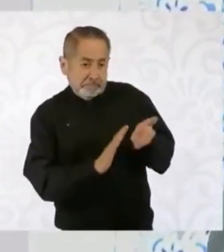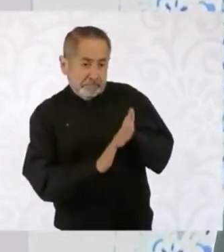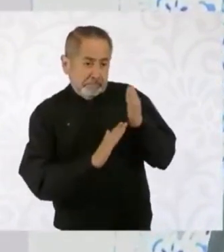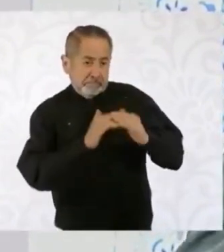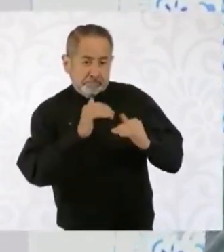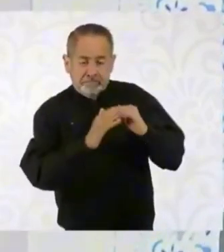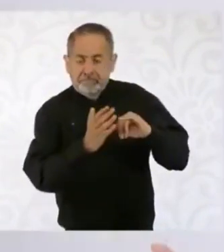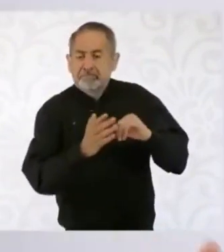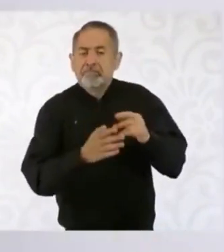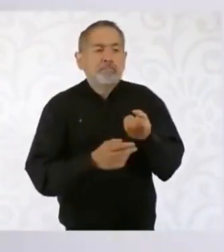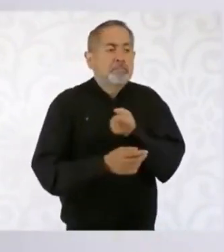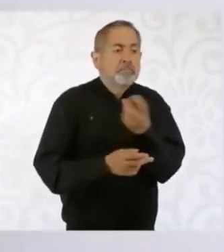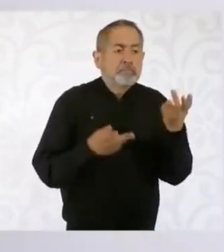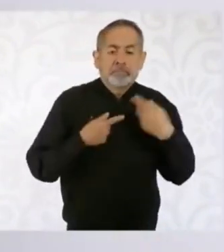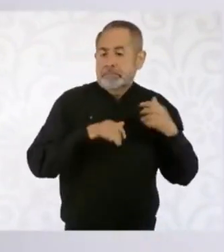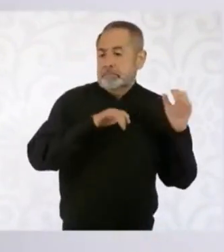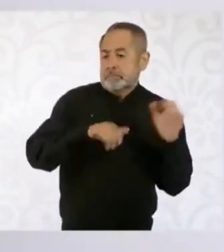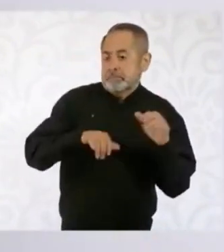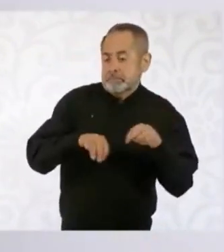empleo y eso potencia también la inversión privada.